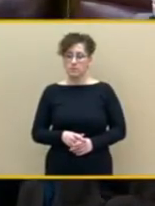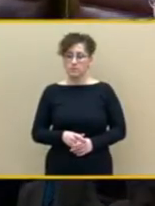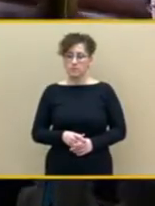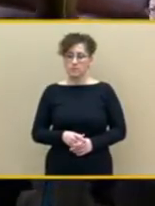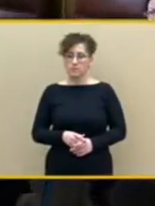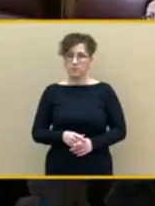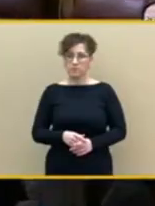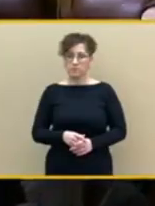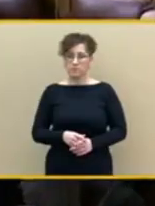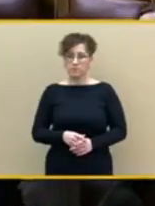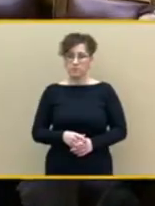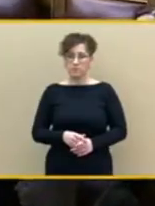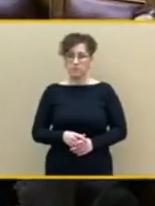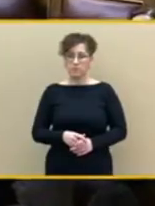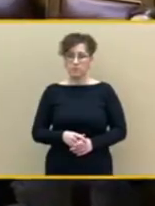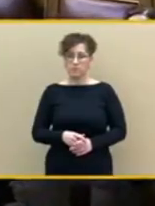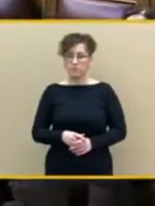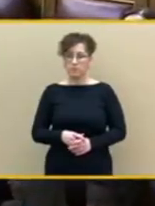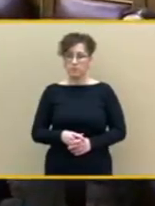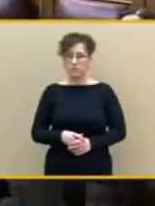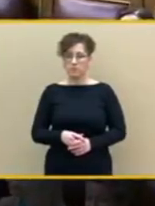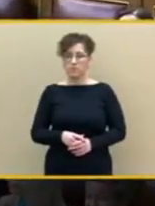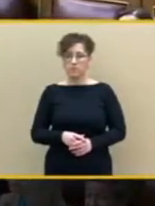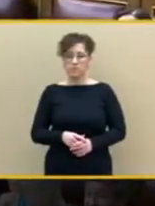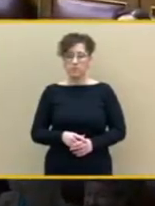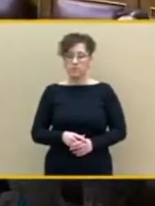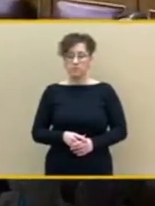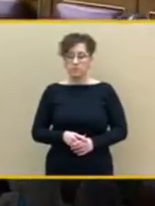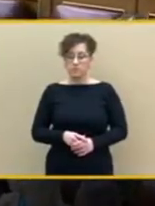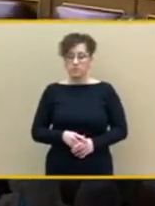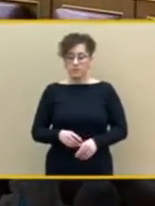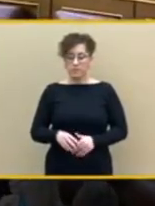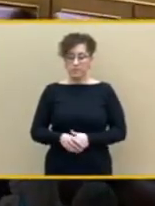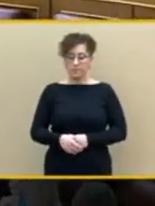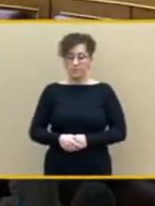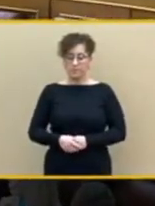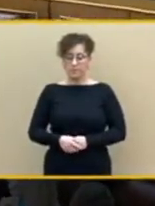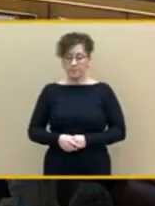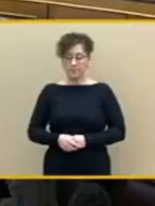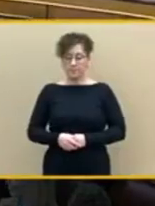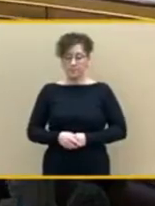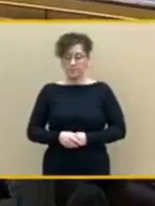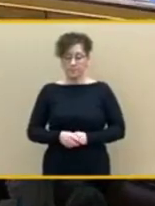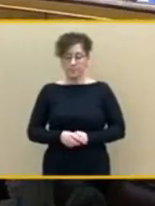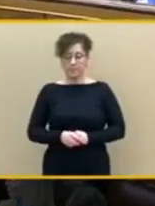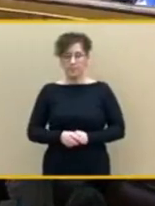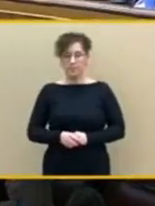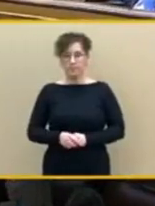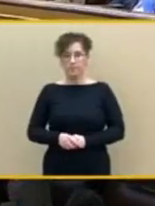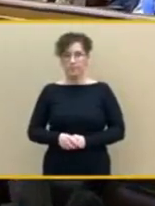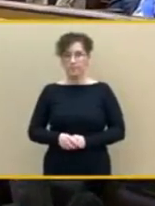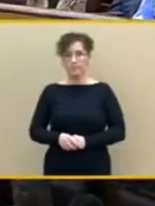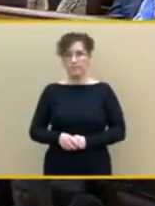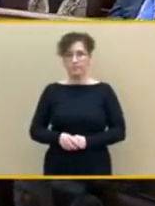moción de censura que sabes de principio que no voy a ningún lado porque solo tienes el apoyo de tu grupo parlamentario